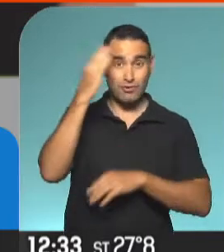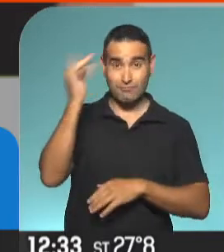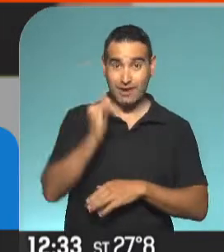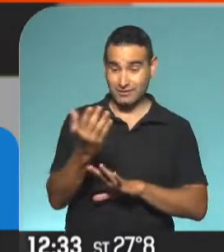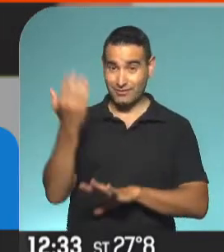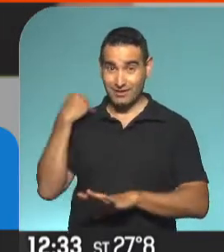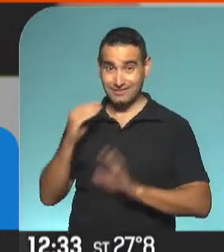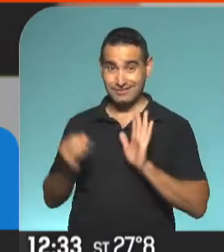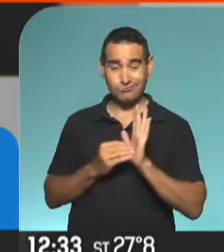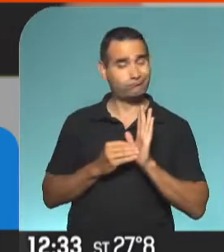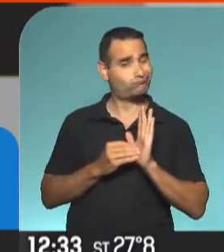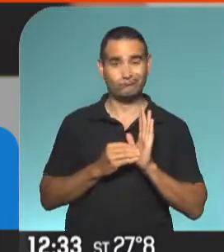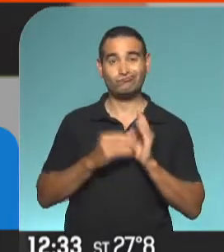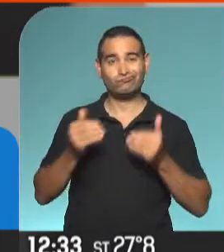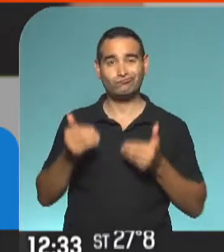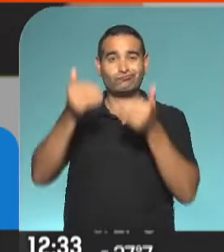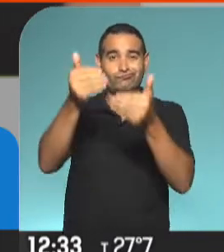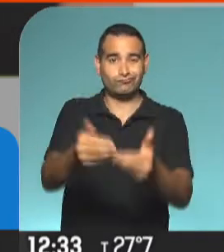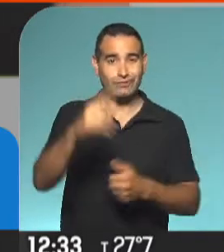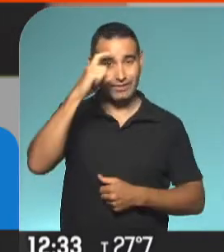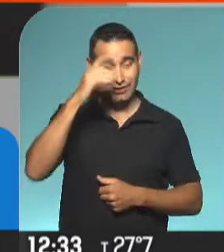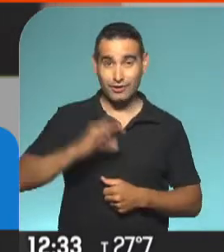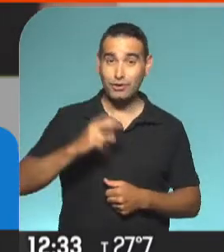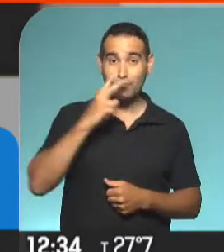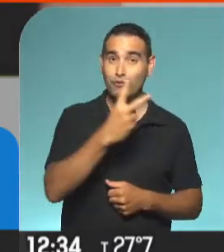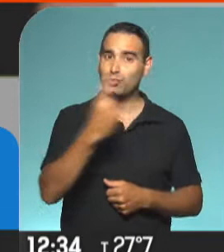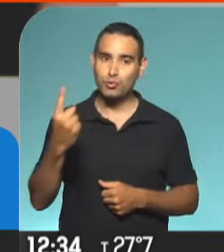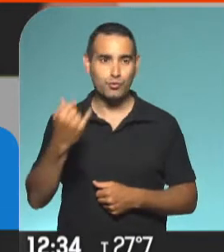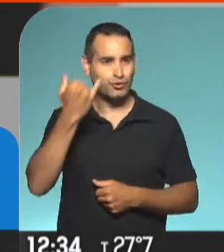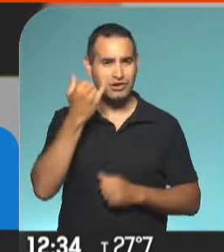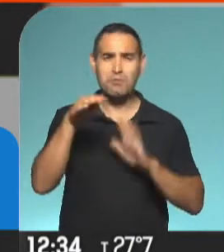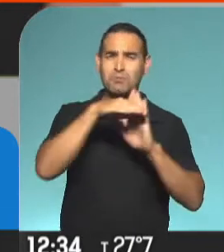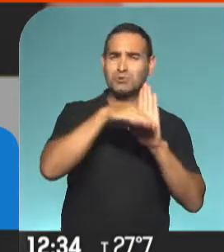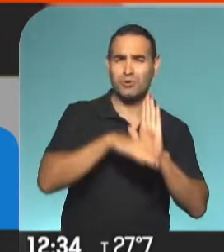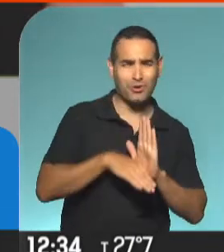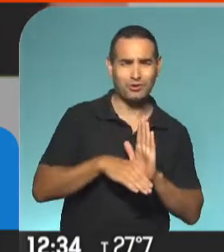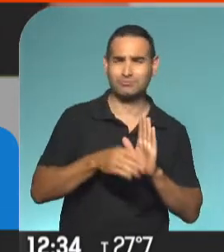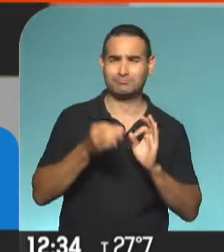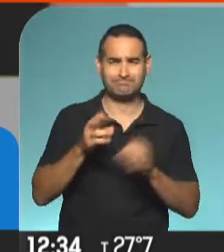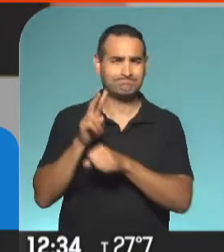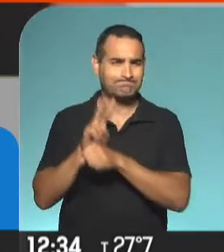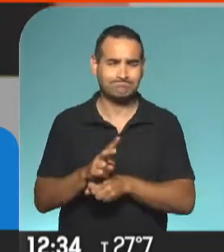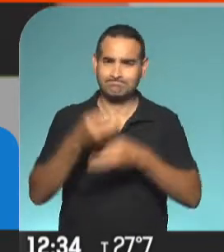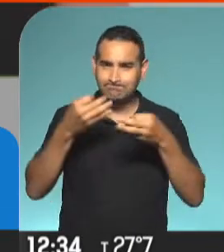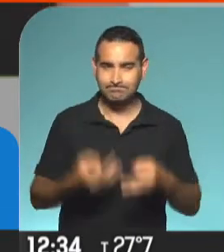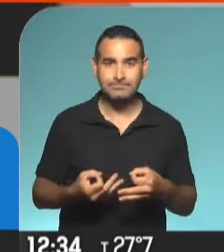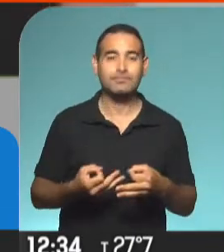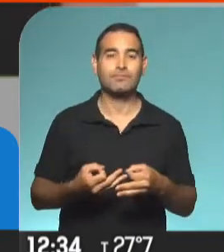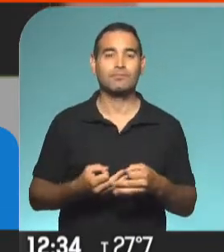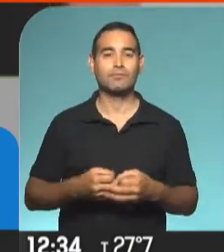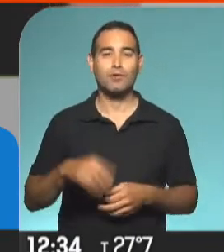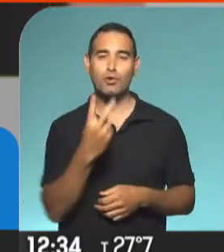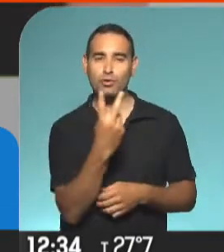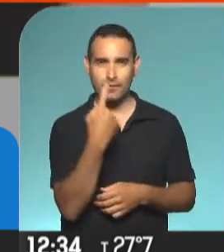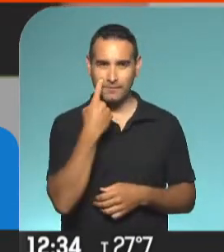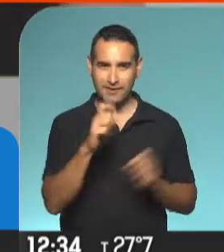2020, finalmente en este enero de 2021 llega con todos los protocolos del teatro, cuidado, para representarse con esa dupla